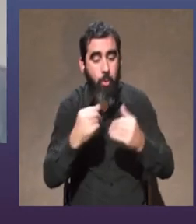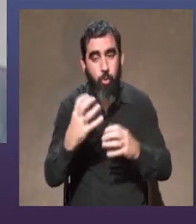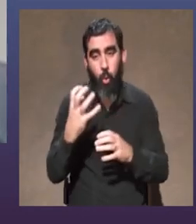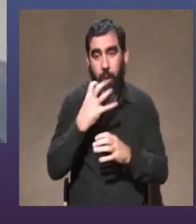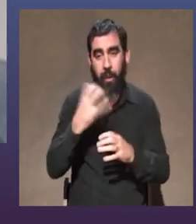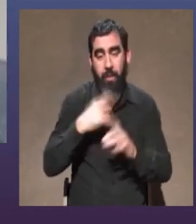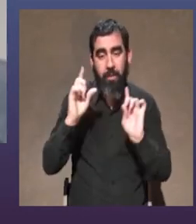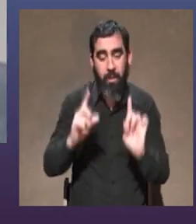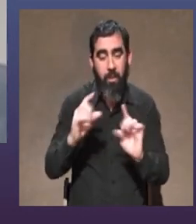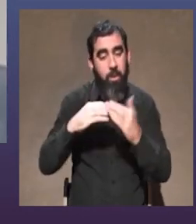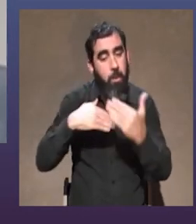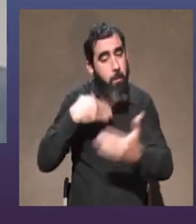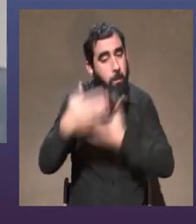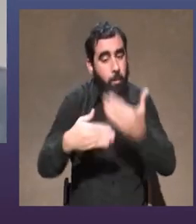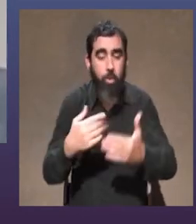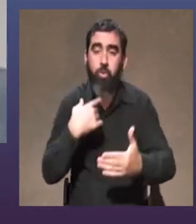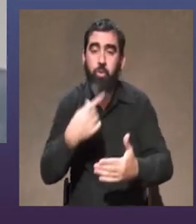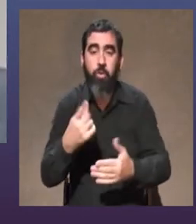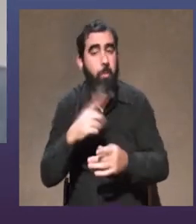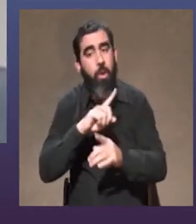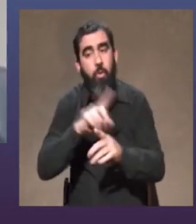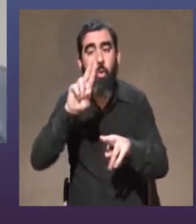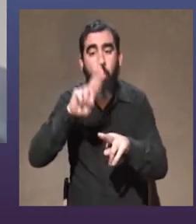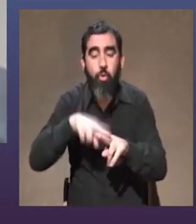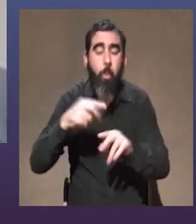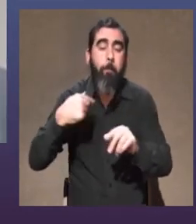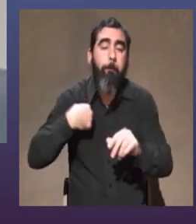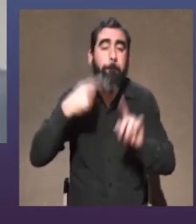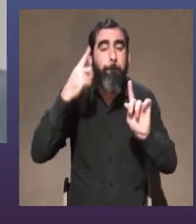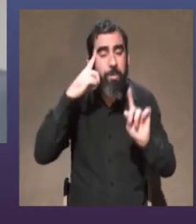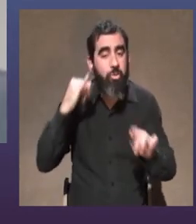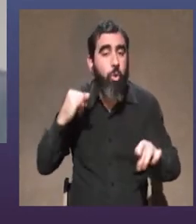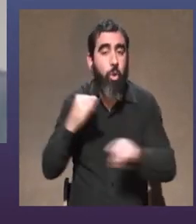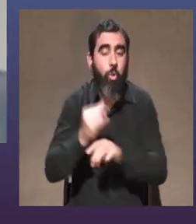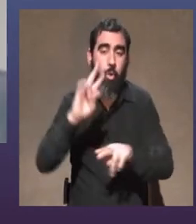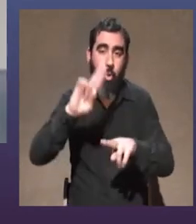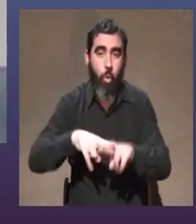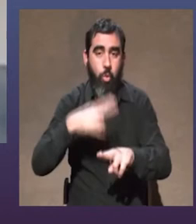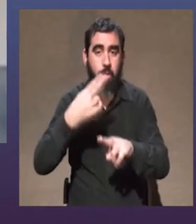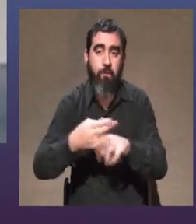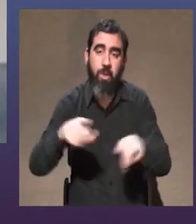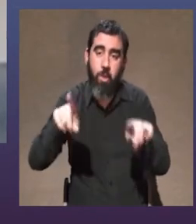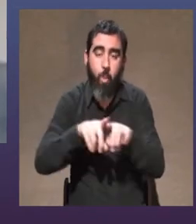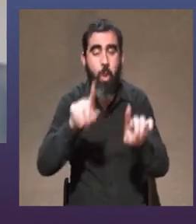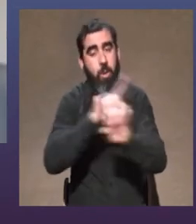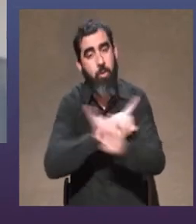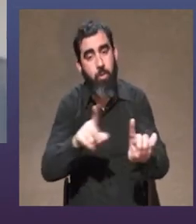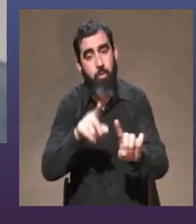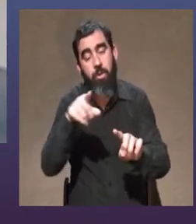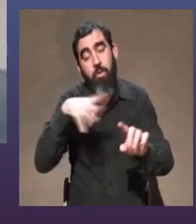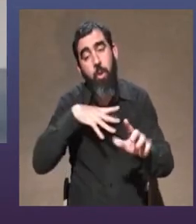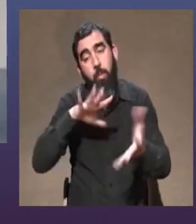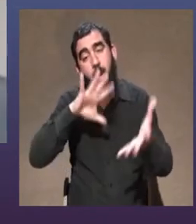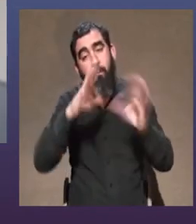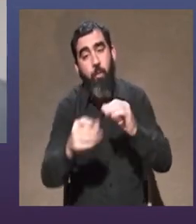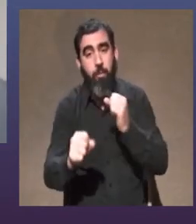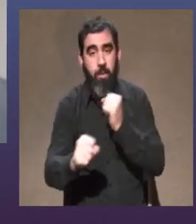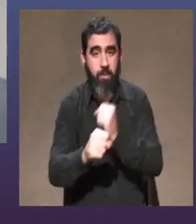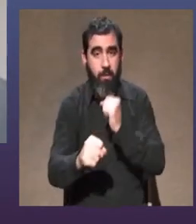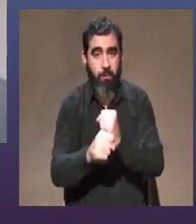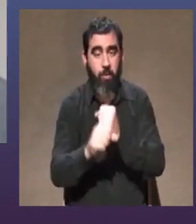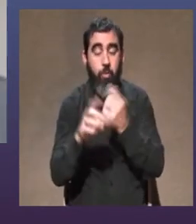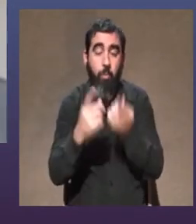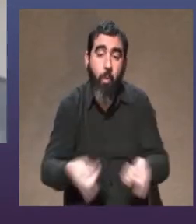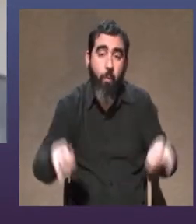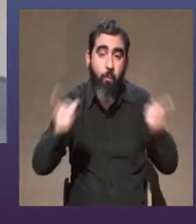lo que yo considero errores nuevamente. Esa es como mi metodología, como volver a empezar cada vez, digamos.